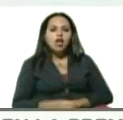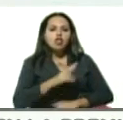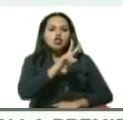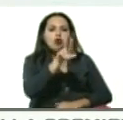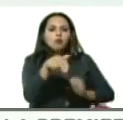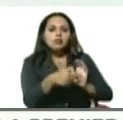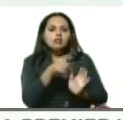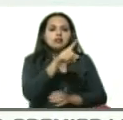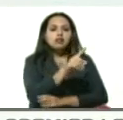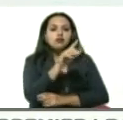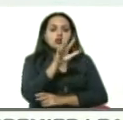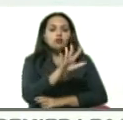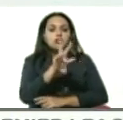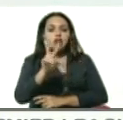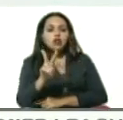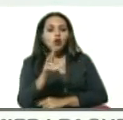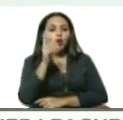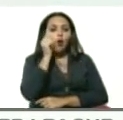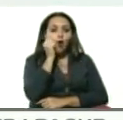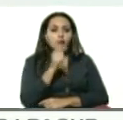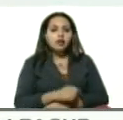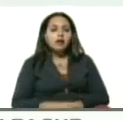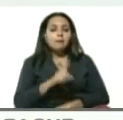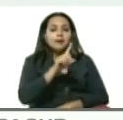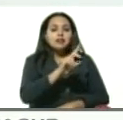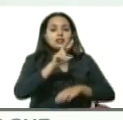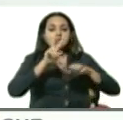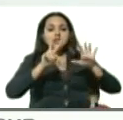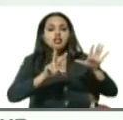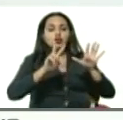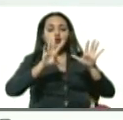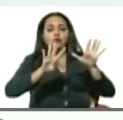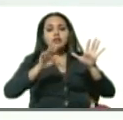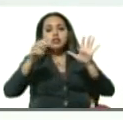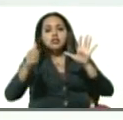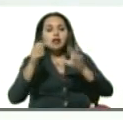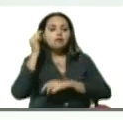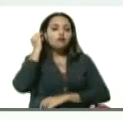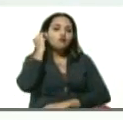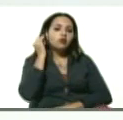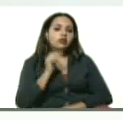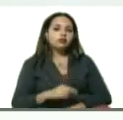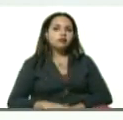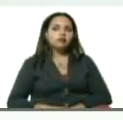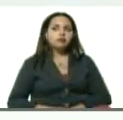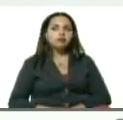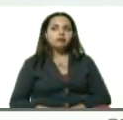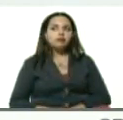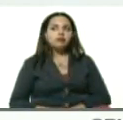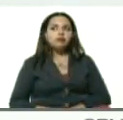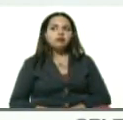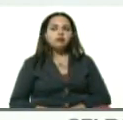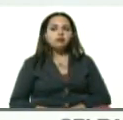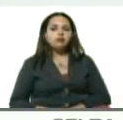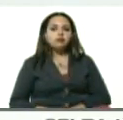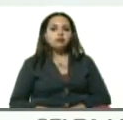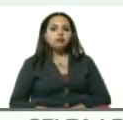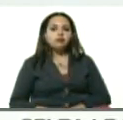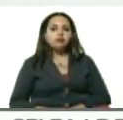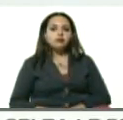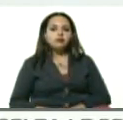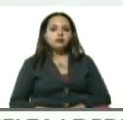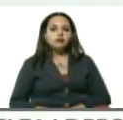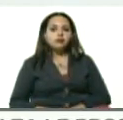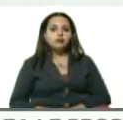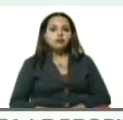del sexo masculino, 1,796 son del sexo femenino. La